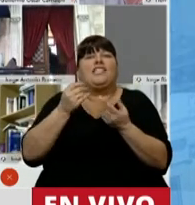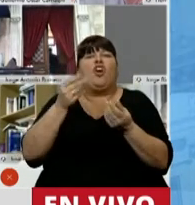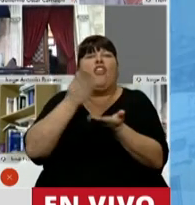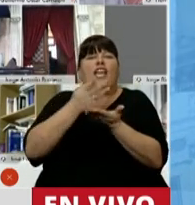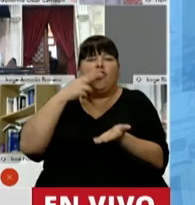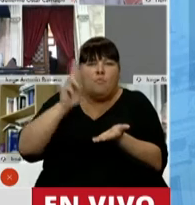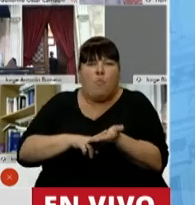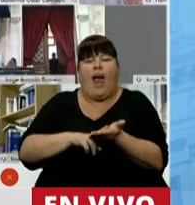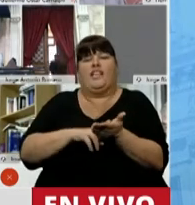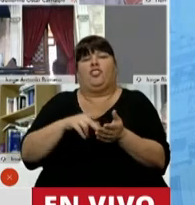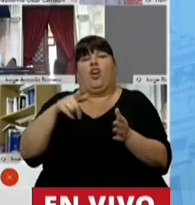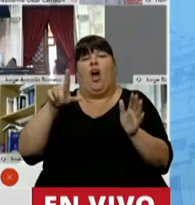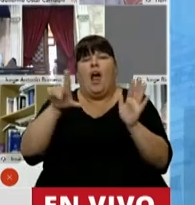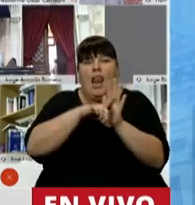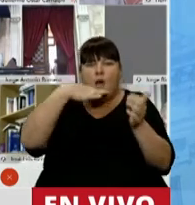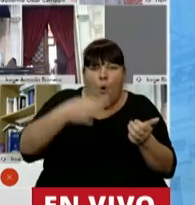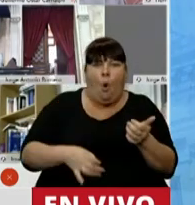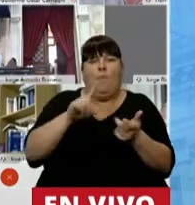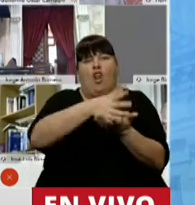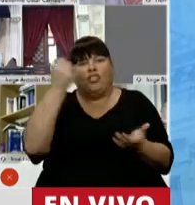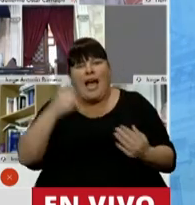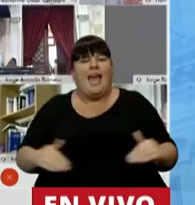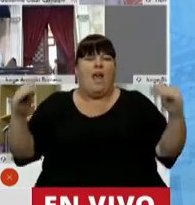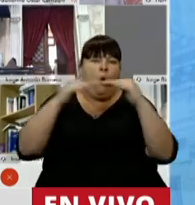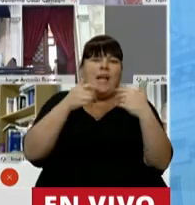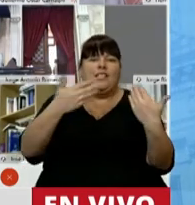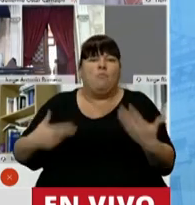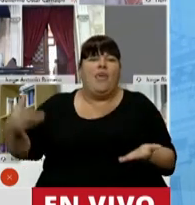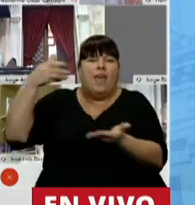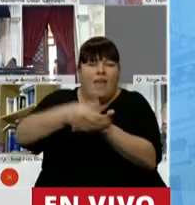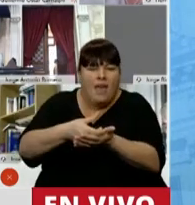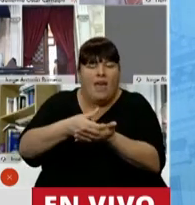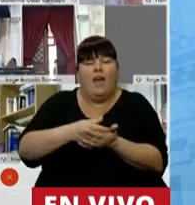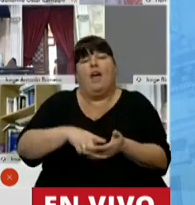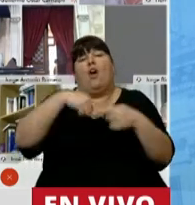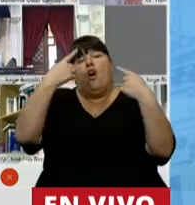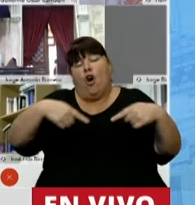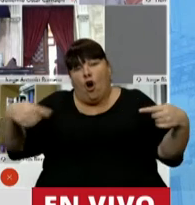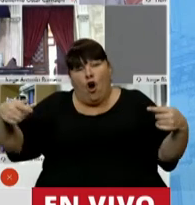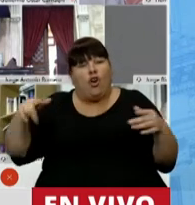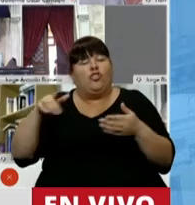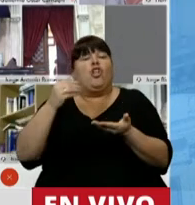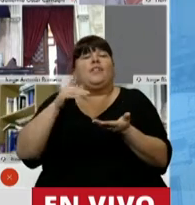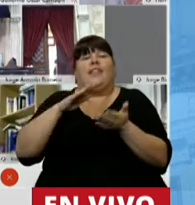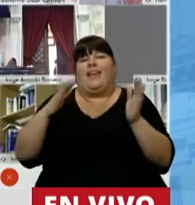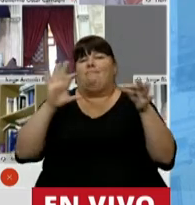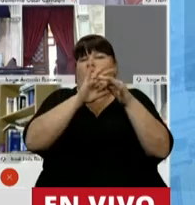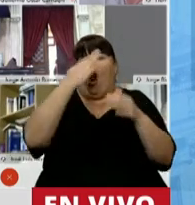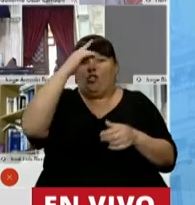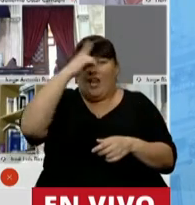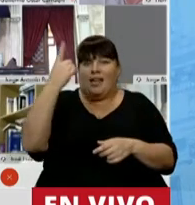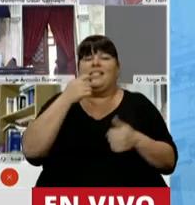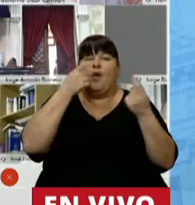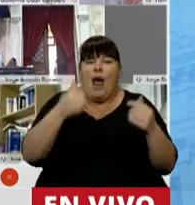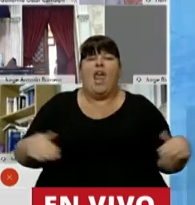tributario, la legalidad, la no confiscatoriedad, la equidad, la capacidad contributiva y otros que son de base constitucional, como la